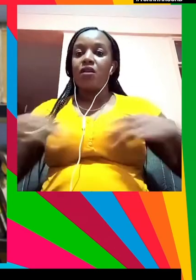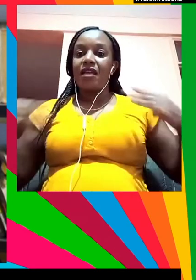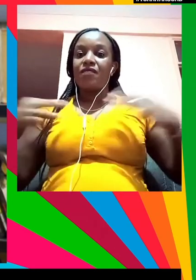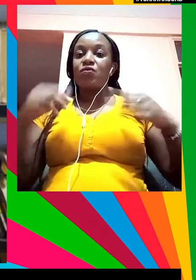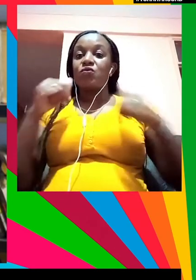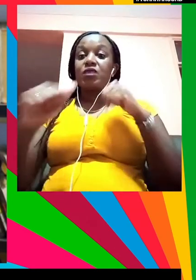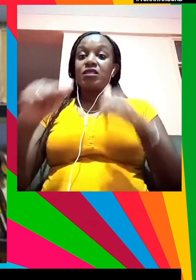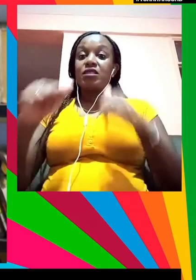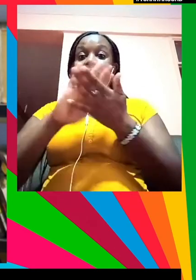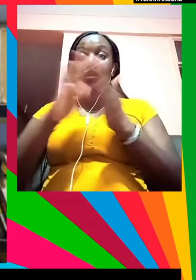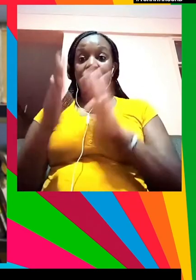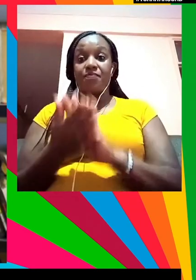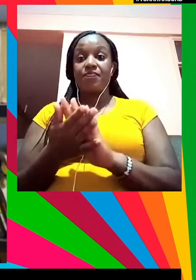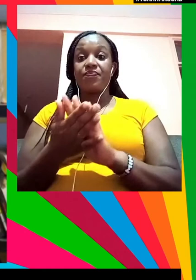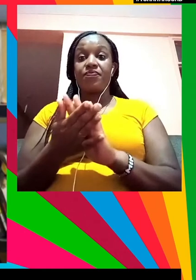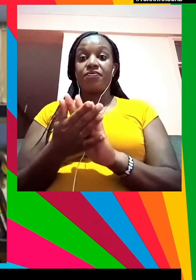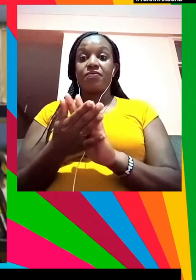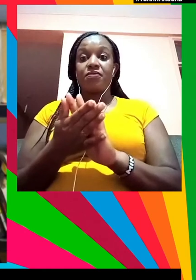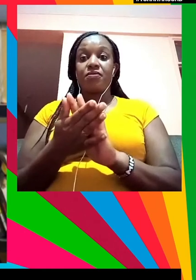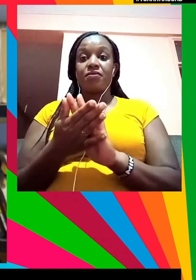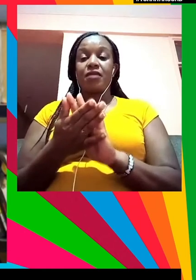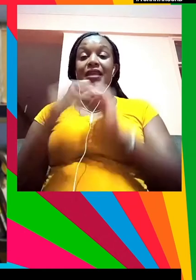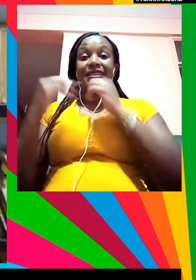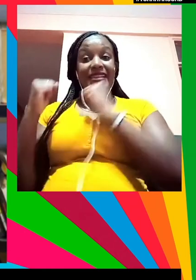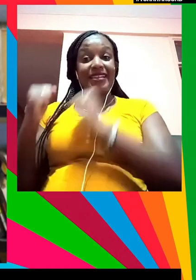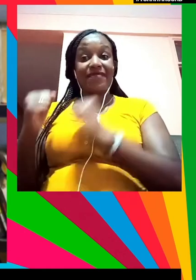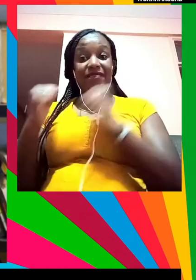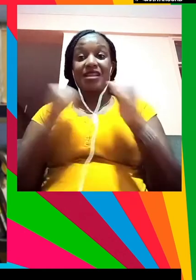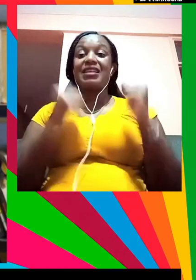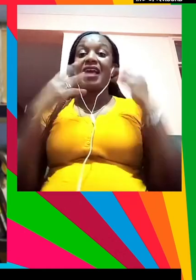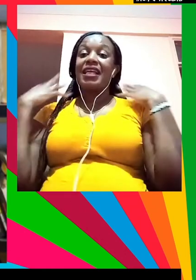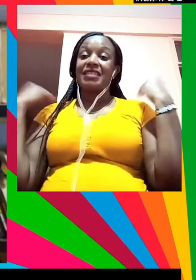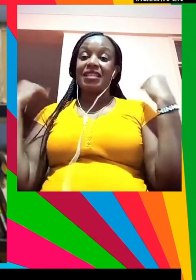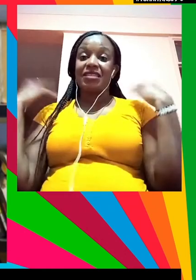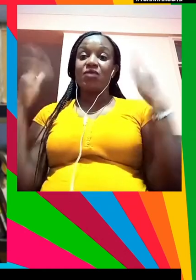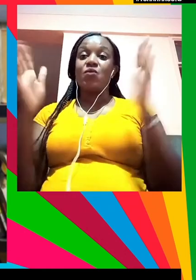convertido en una tarea ardua y difícil con la pandemia.